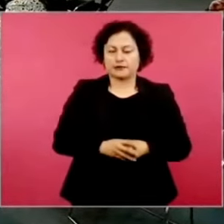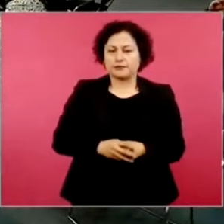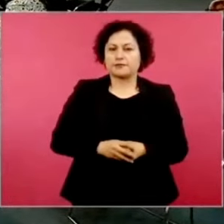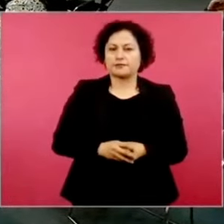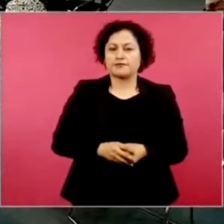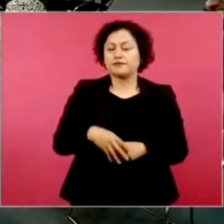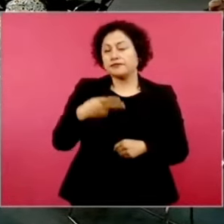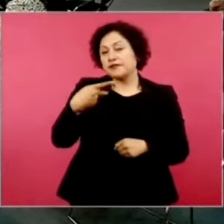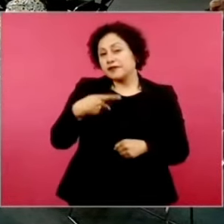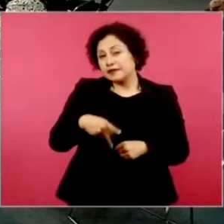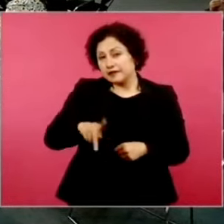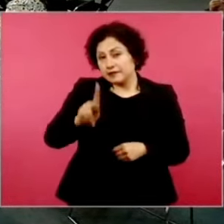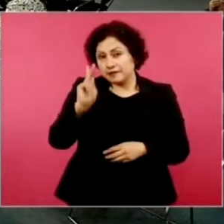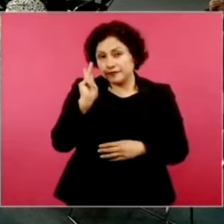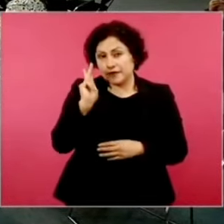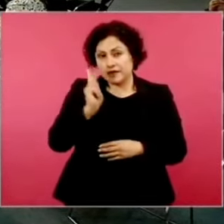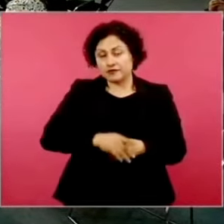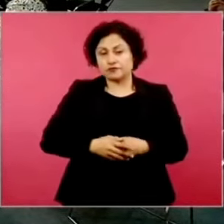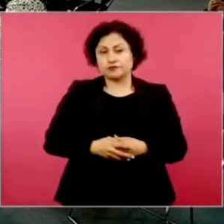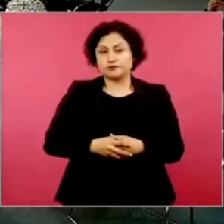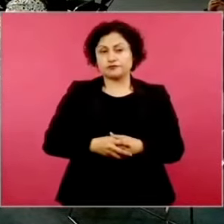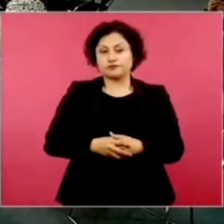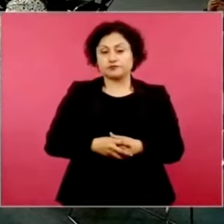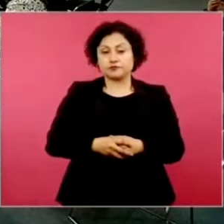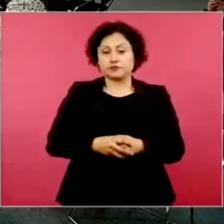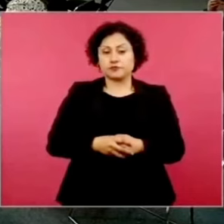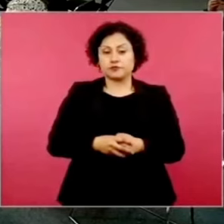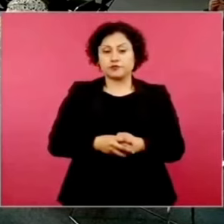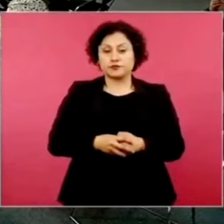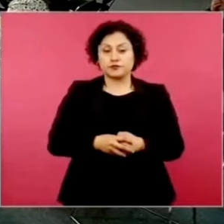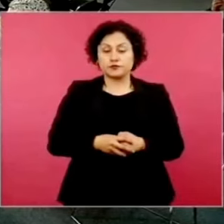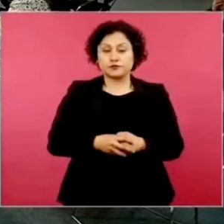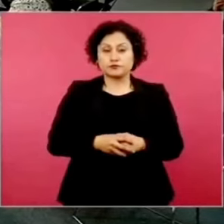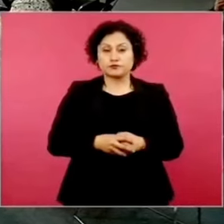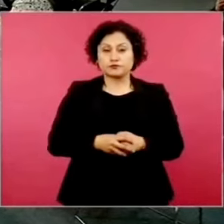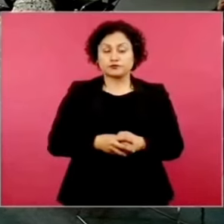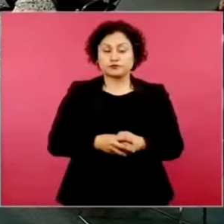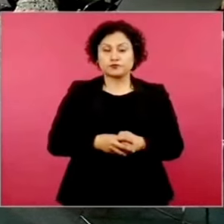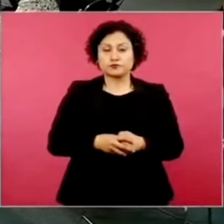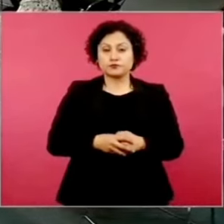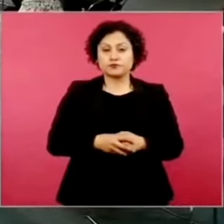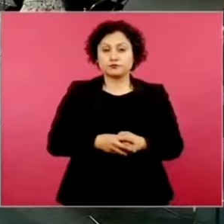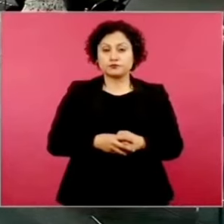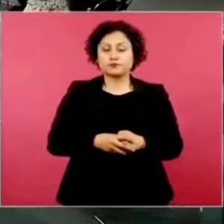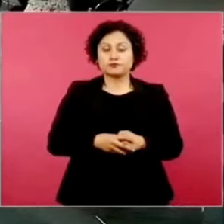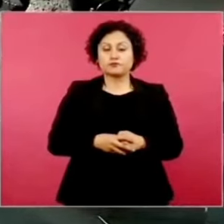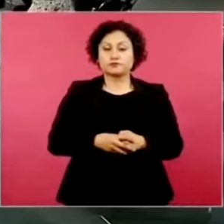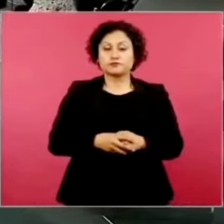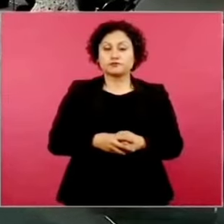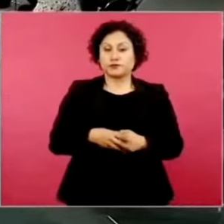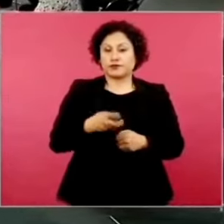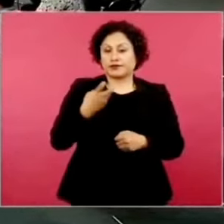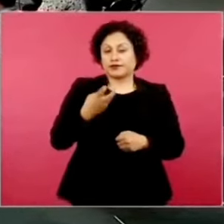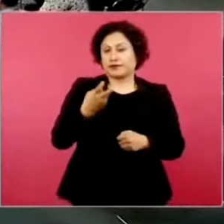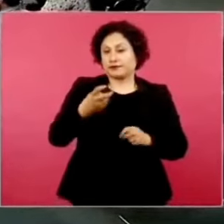un tema